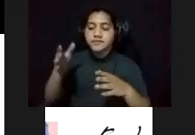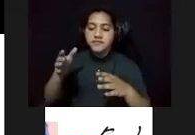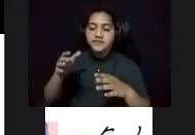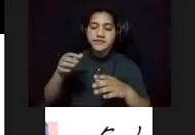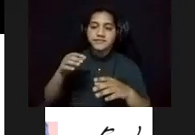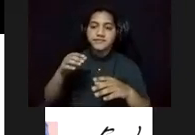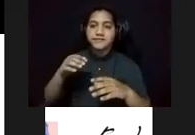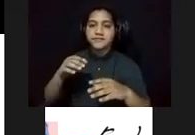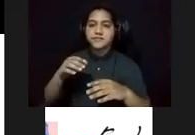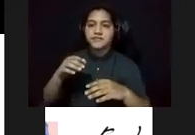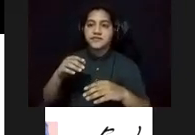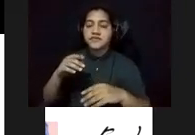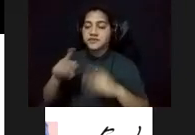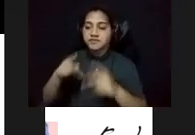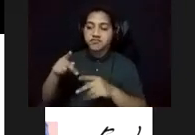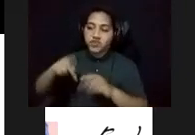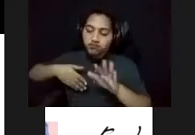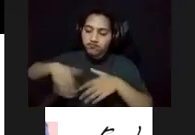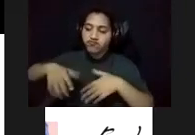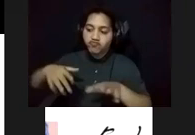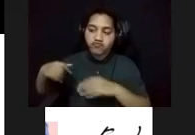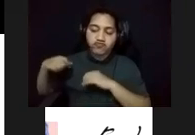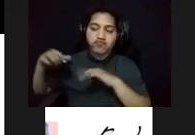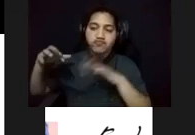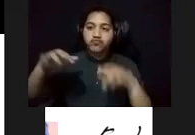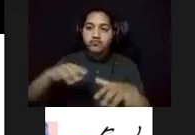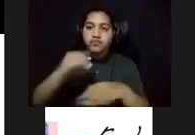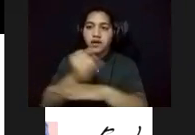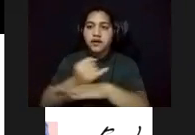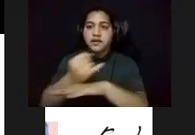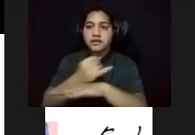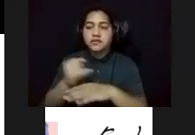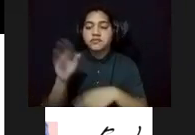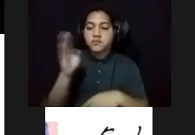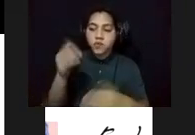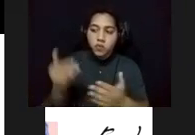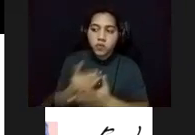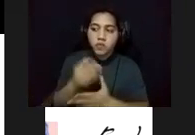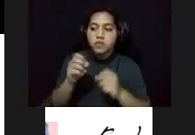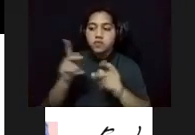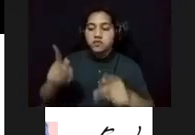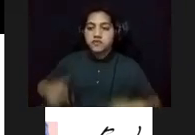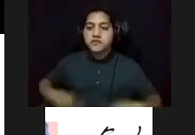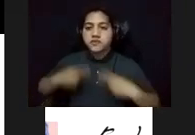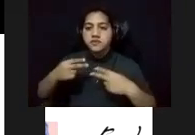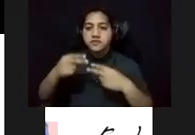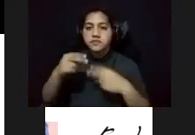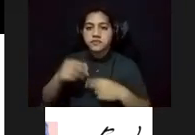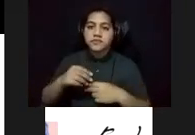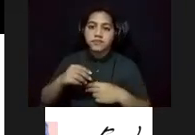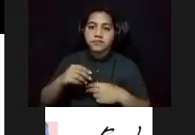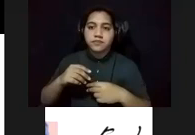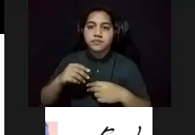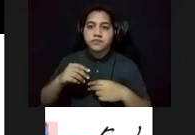movieron a la isleta en busca de nuevas oportunidades de vida. En ese caminar por